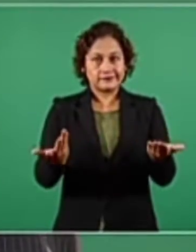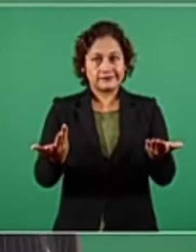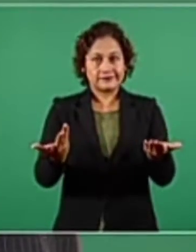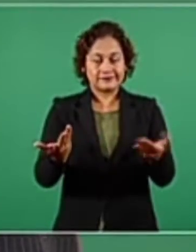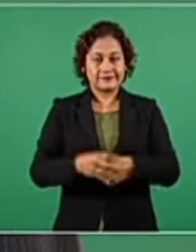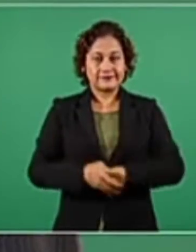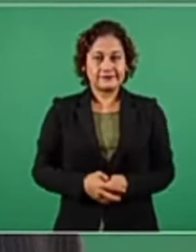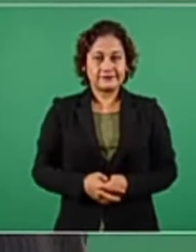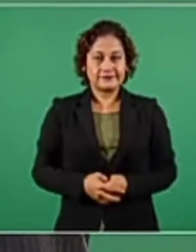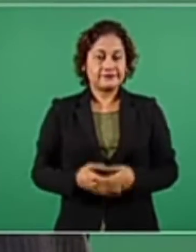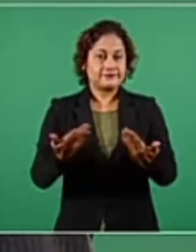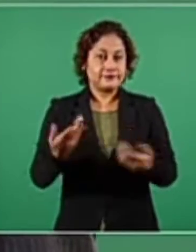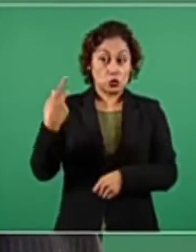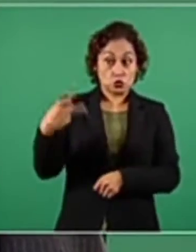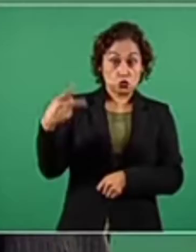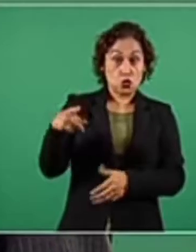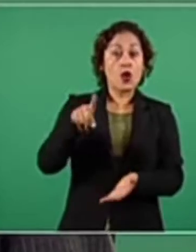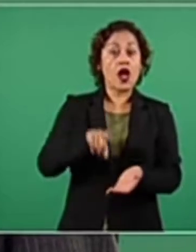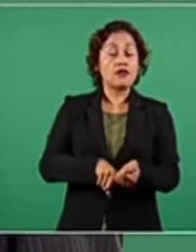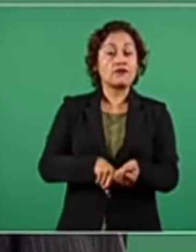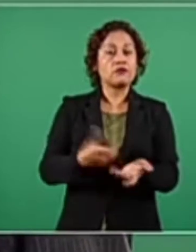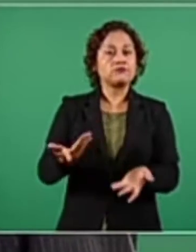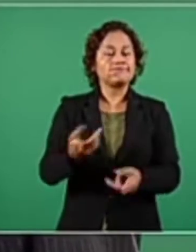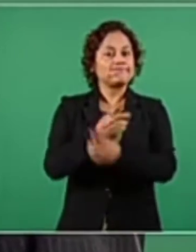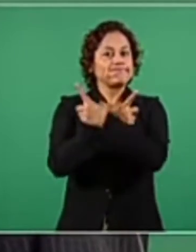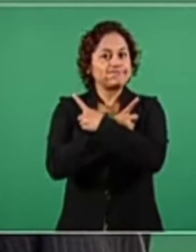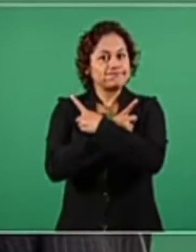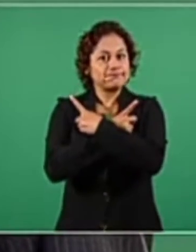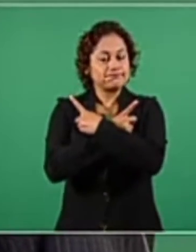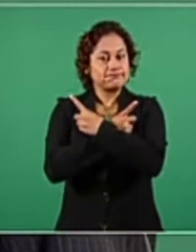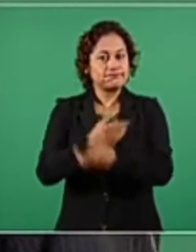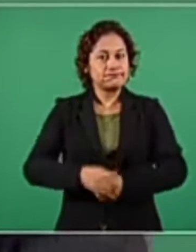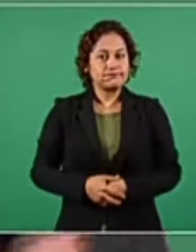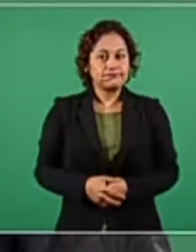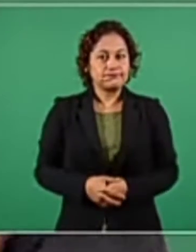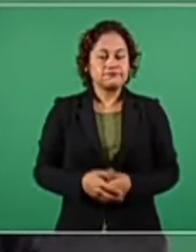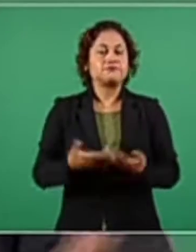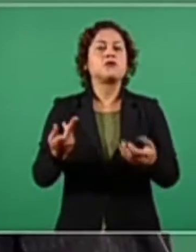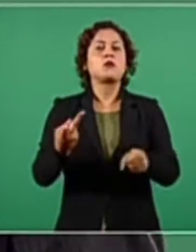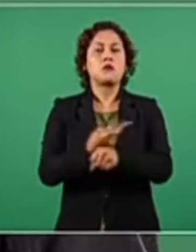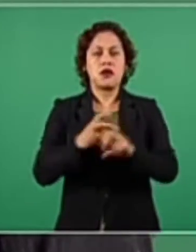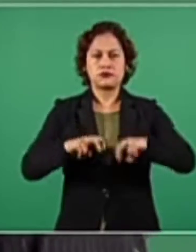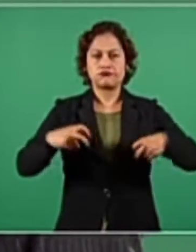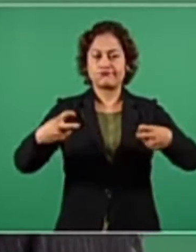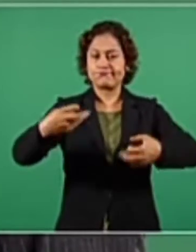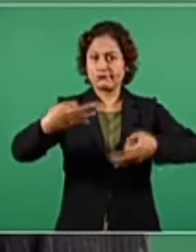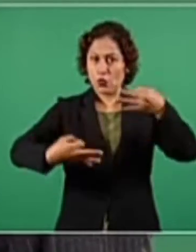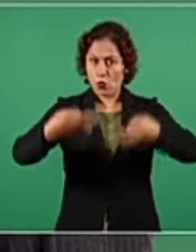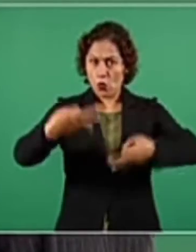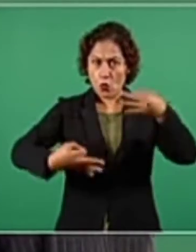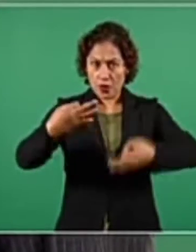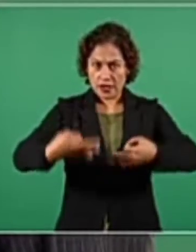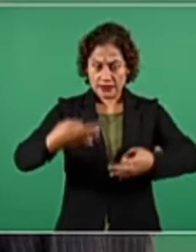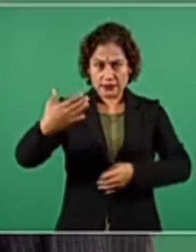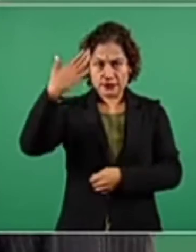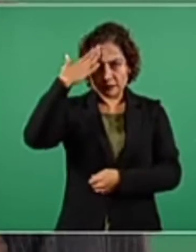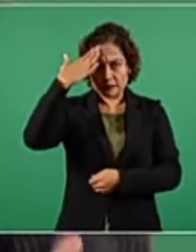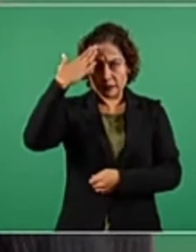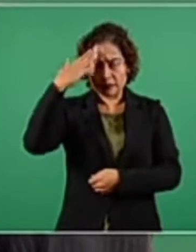El nivel moral de los jueces, de magistrados